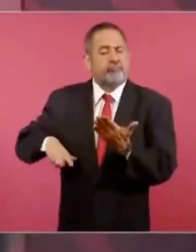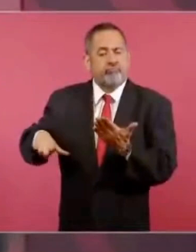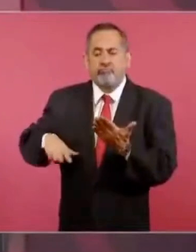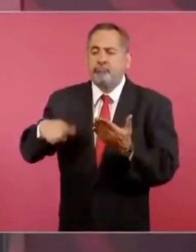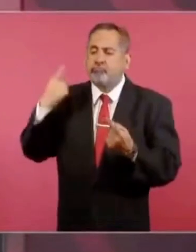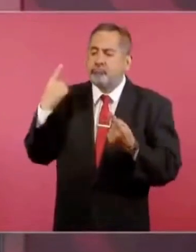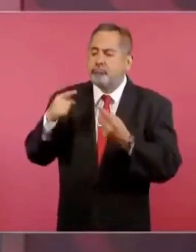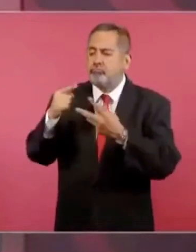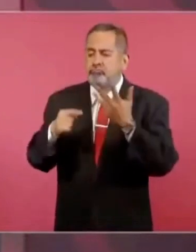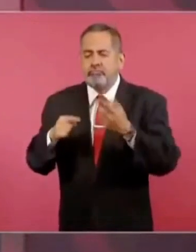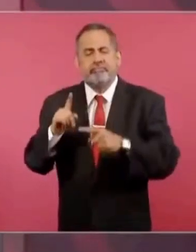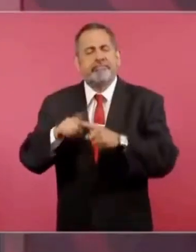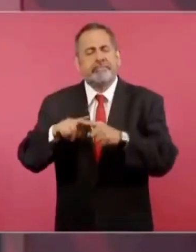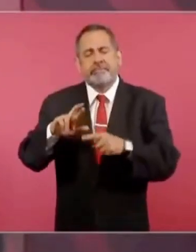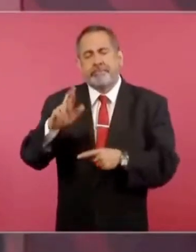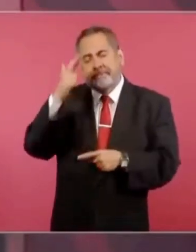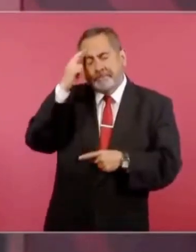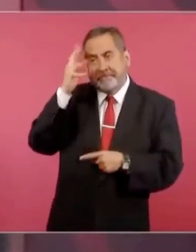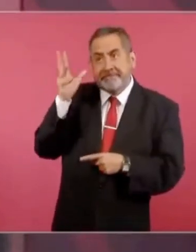en qué nos inspiramos.